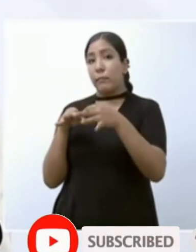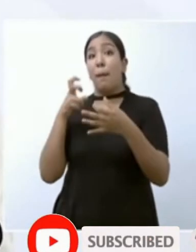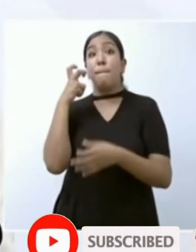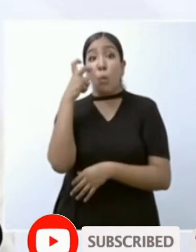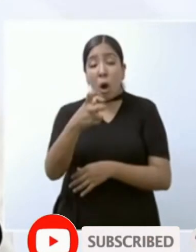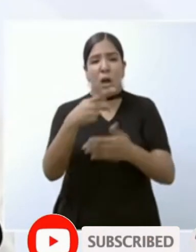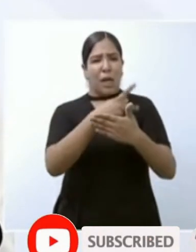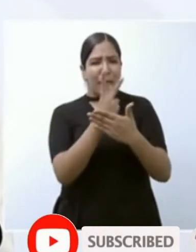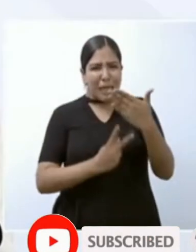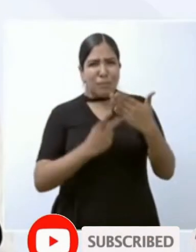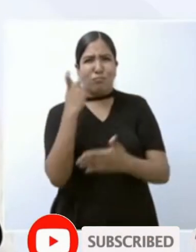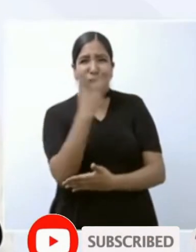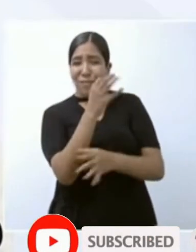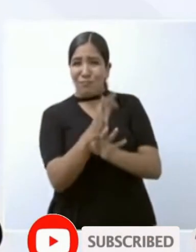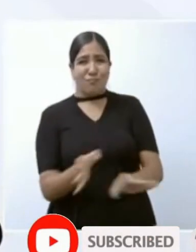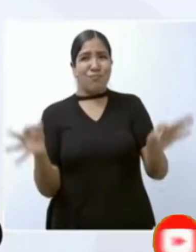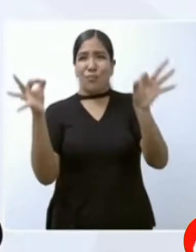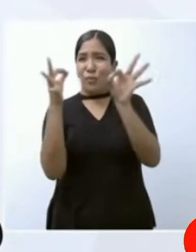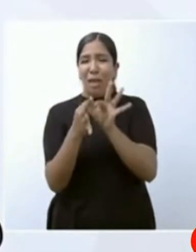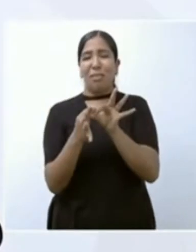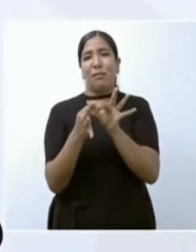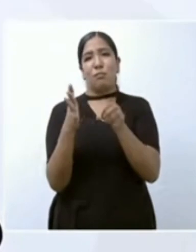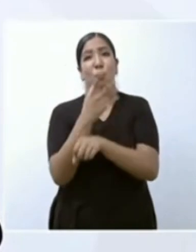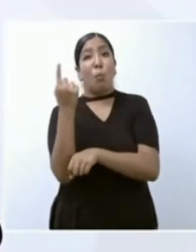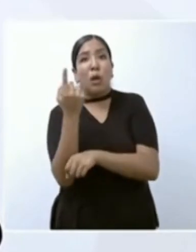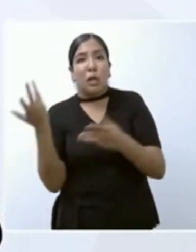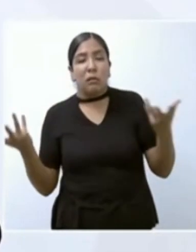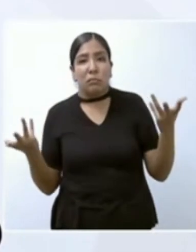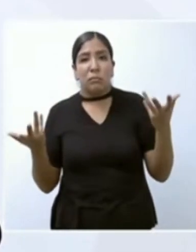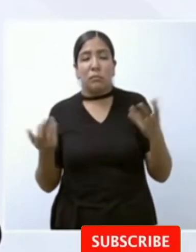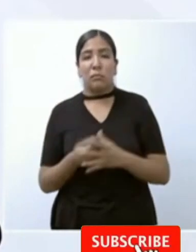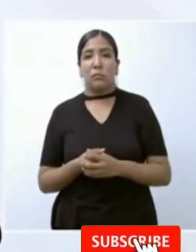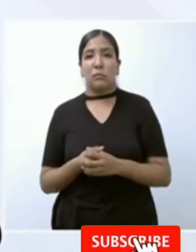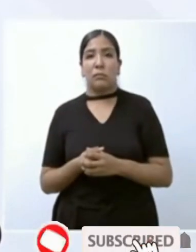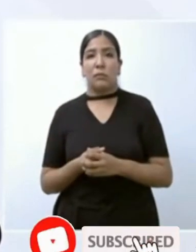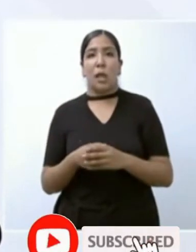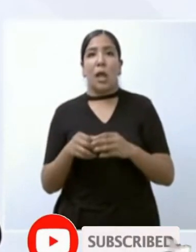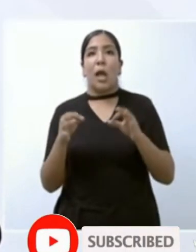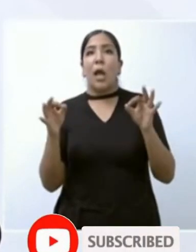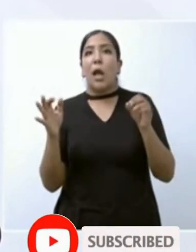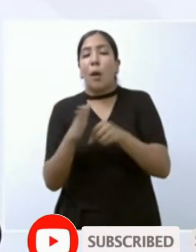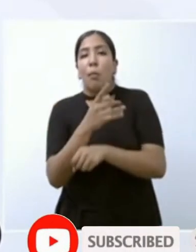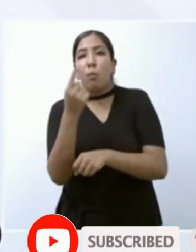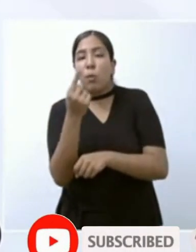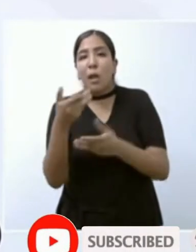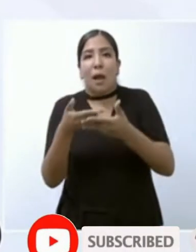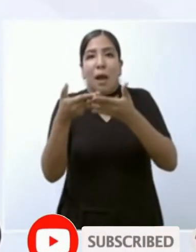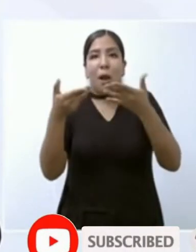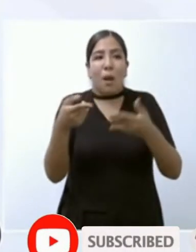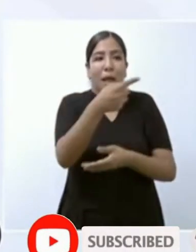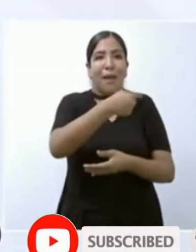porque les quitamos a la delincuencia sus